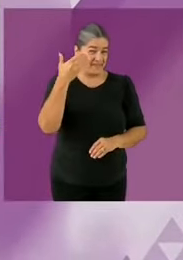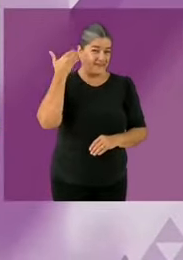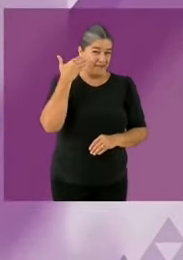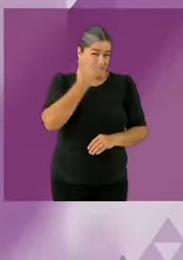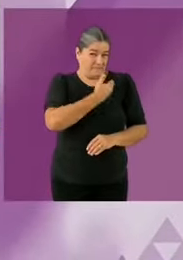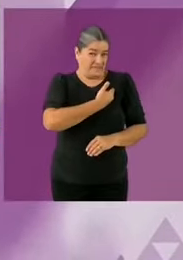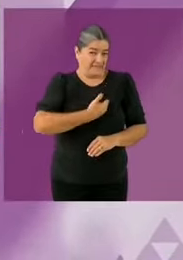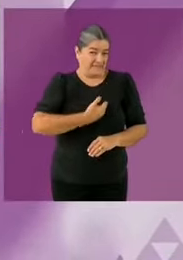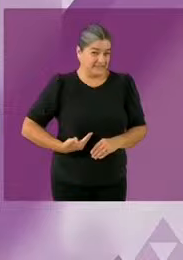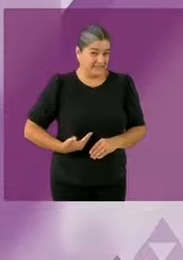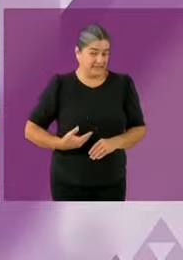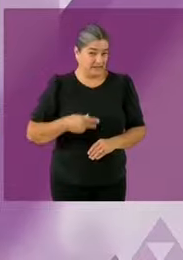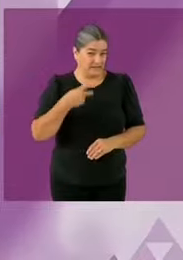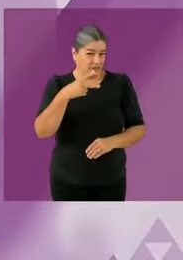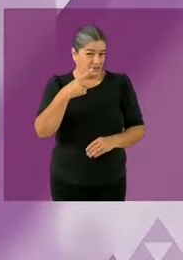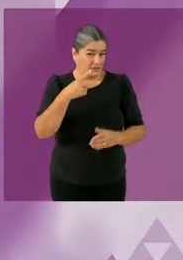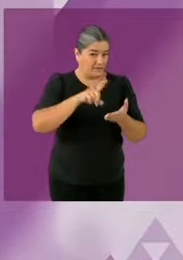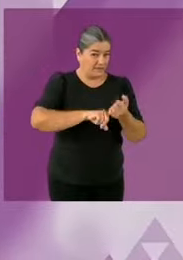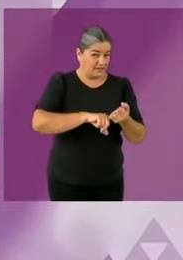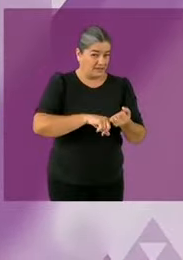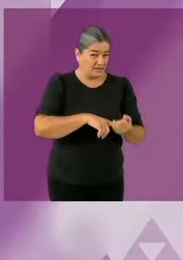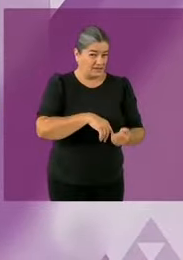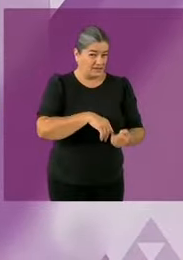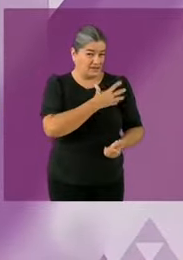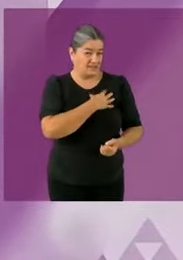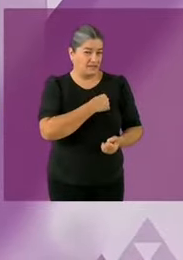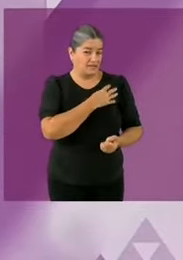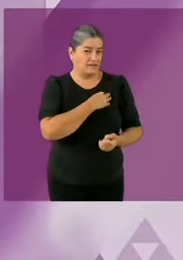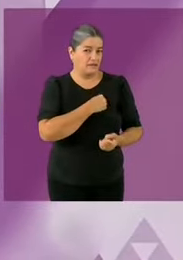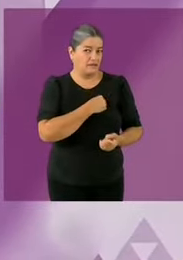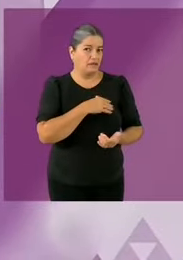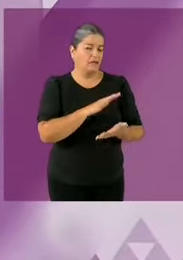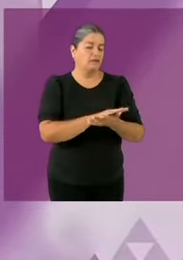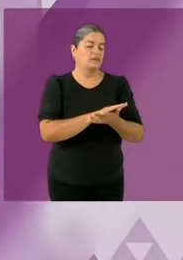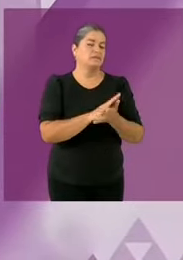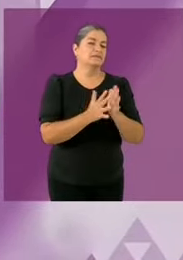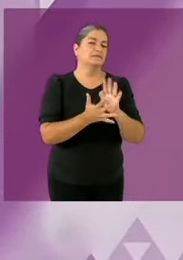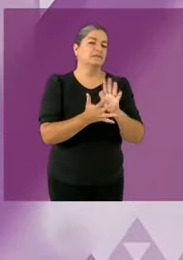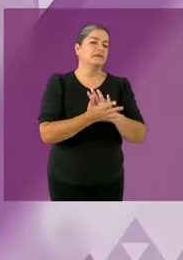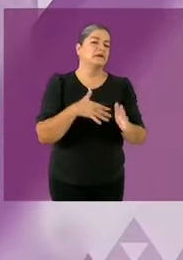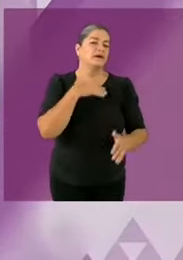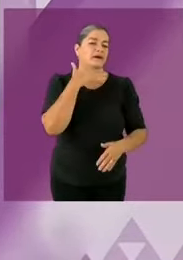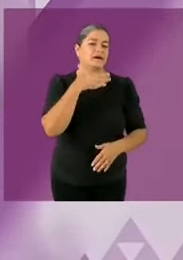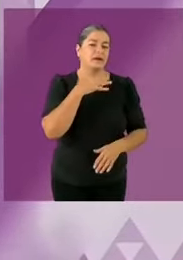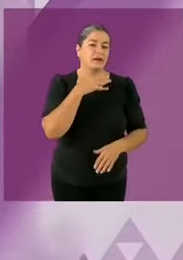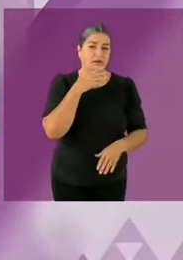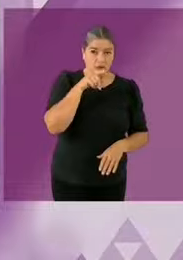investigarías a él, a sus primos y a sus amigos de contratos millonarios?